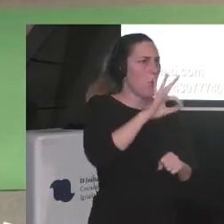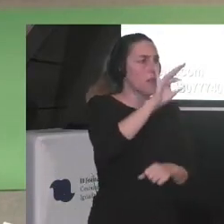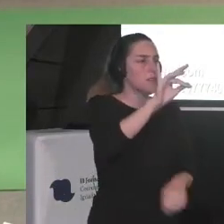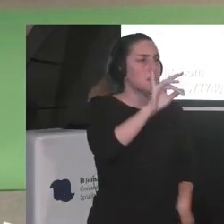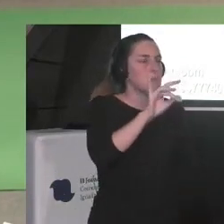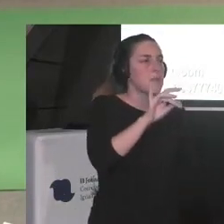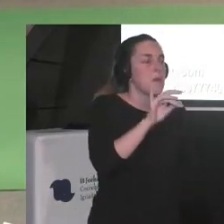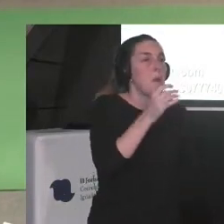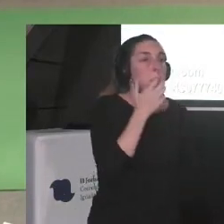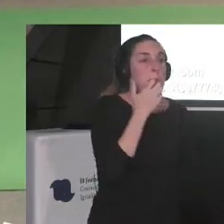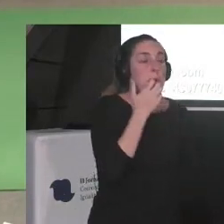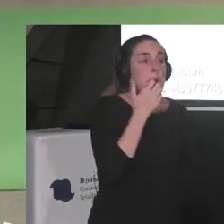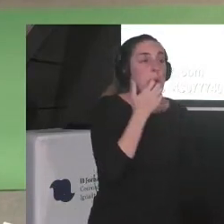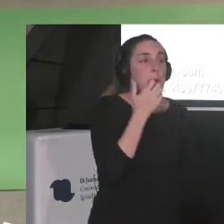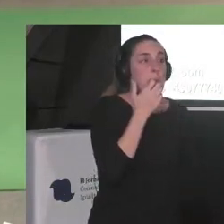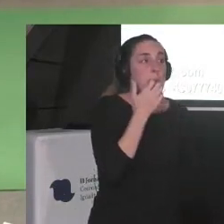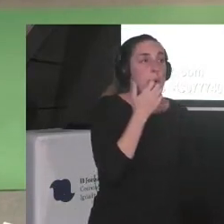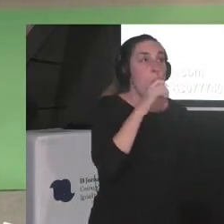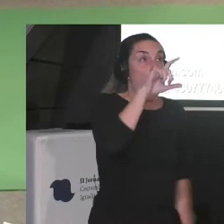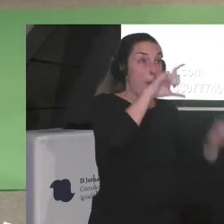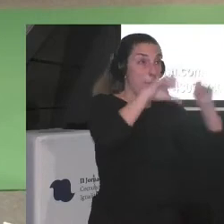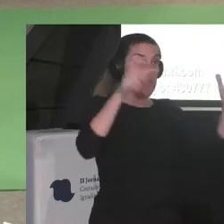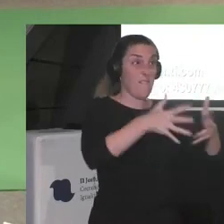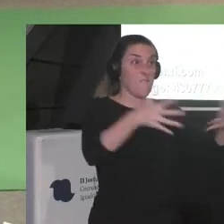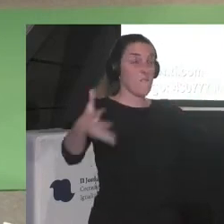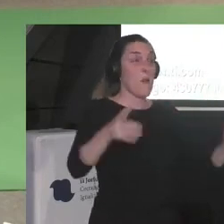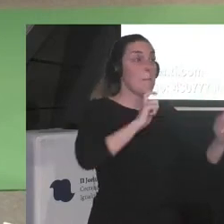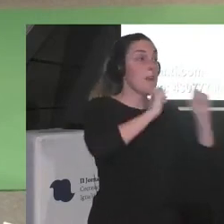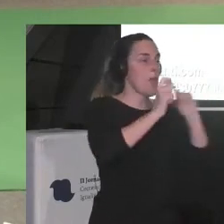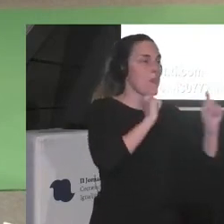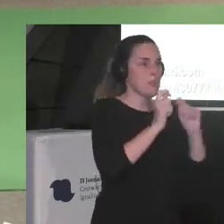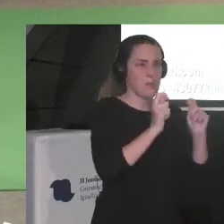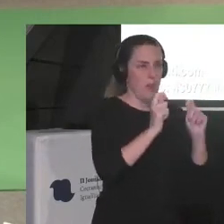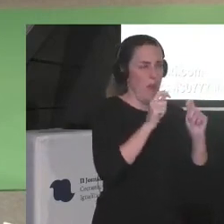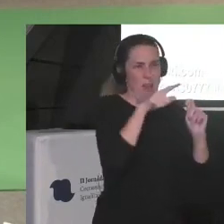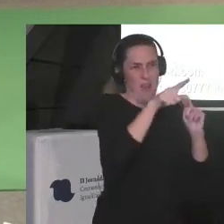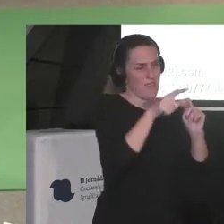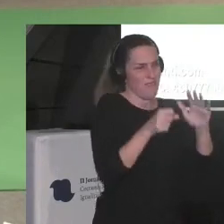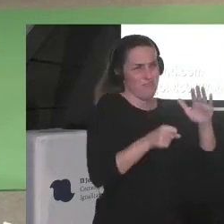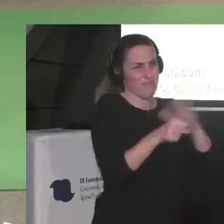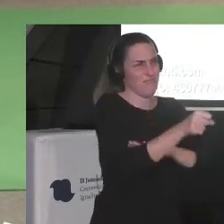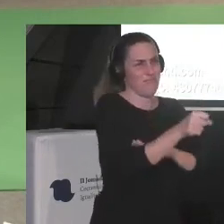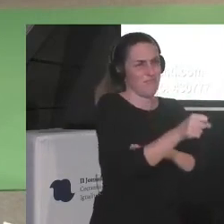donde pues en los grandes en las grandes empresas periodísticas pero es que ya también ¿quién quiere estar ahí?